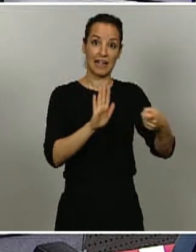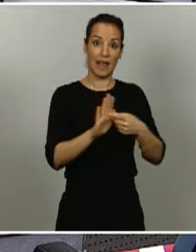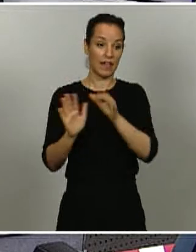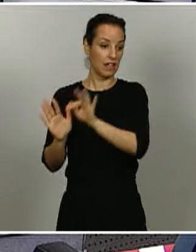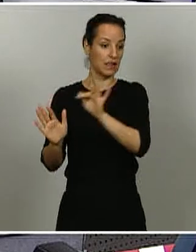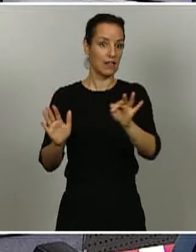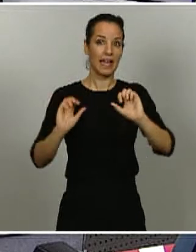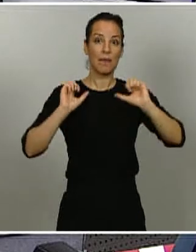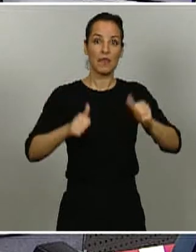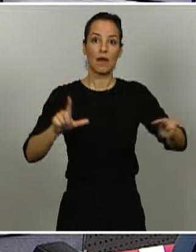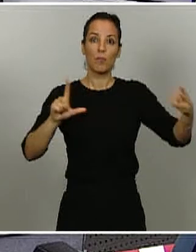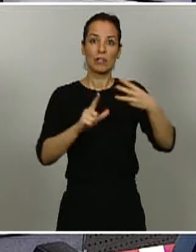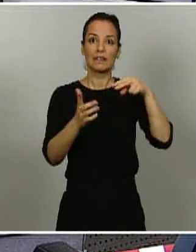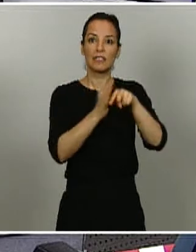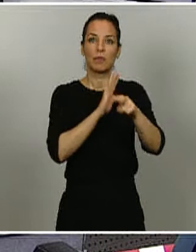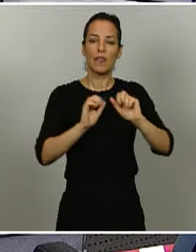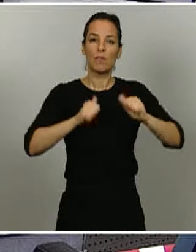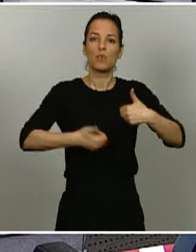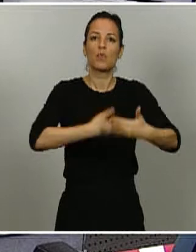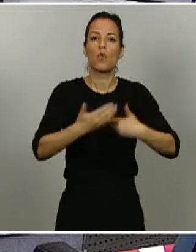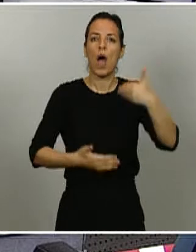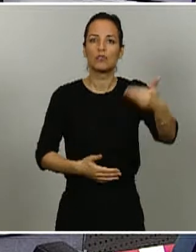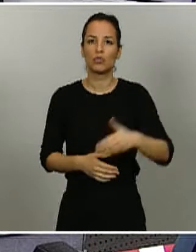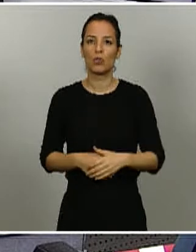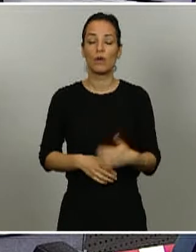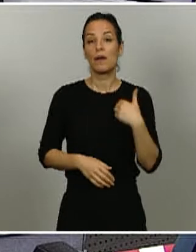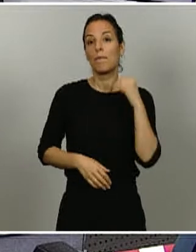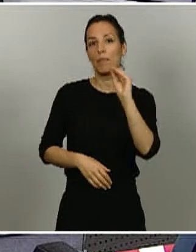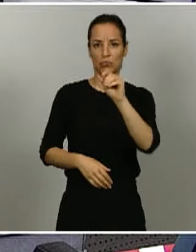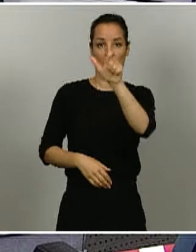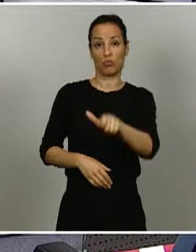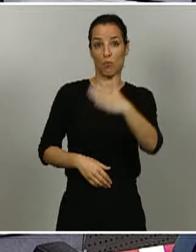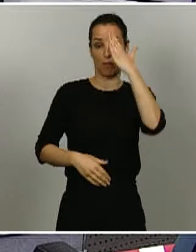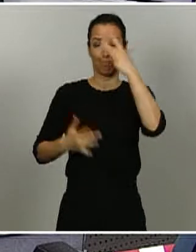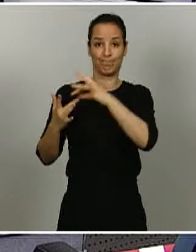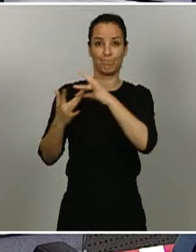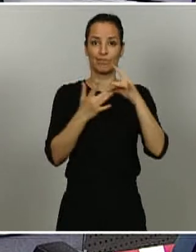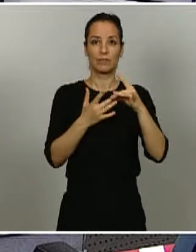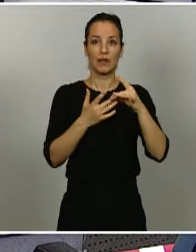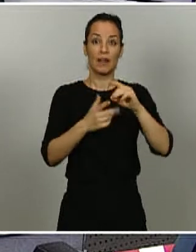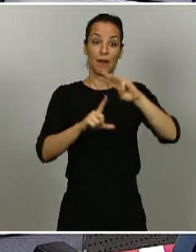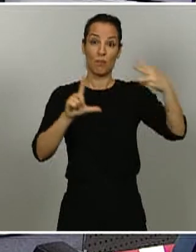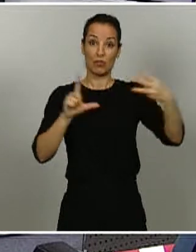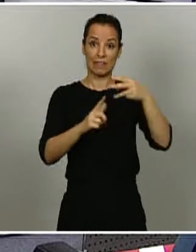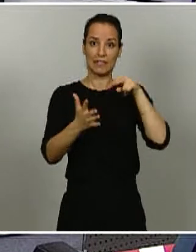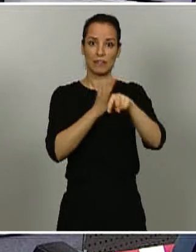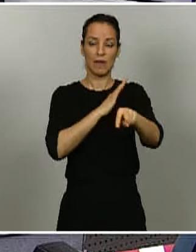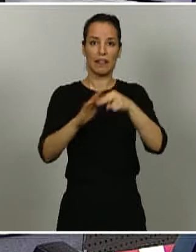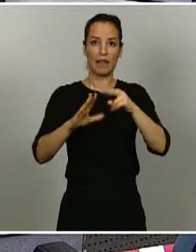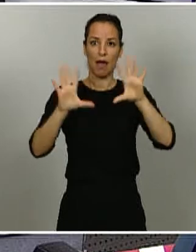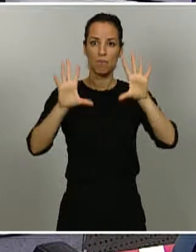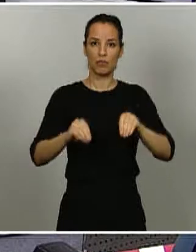de transparencia y preguntarle, como mando visible, en qué medida ha beneficiado el cierre de este portal a la gestión de la pandemia. Nada más. Muchas gracias.